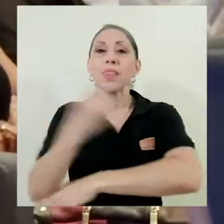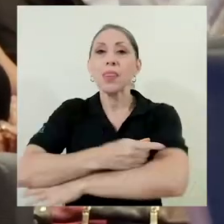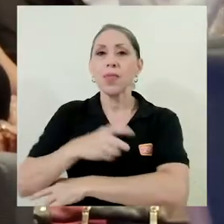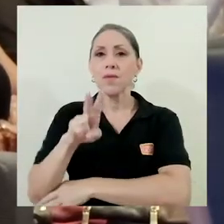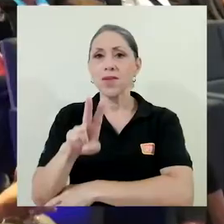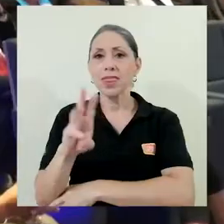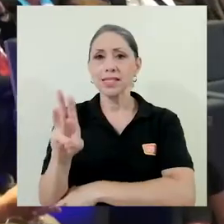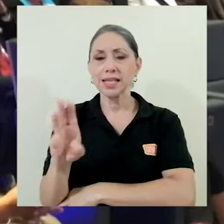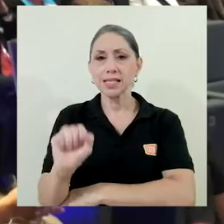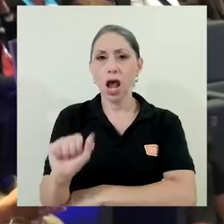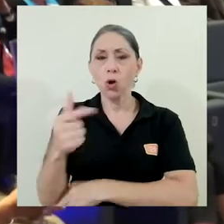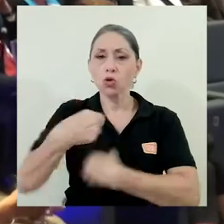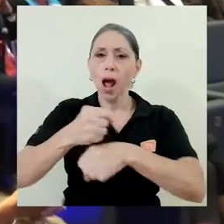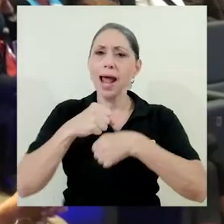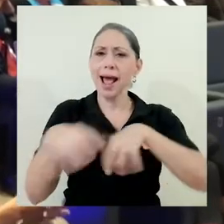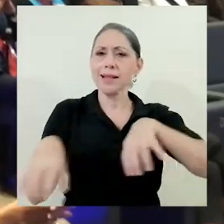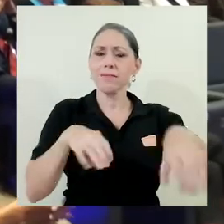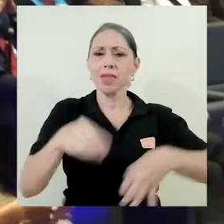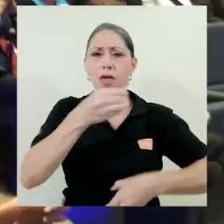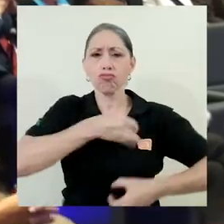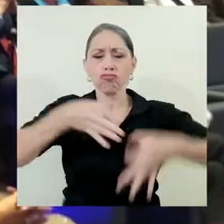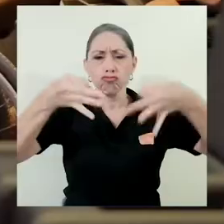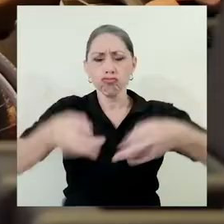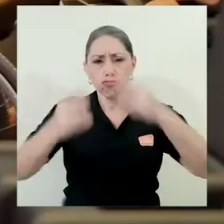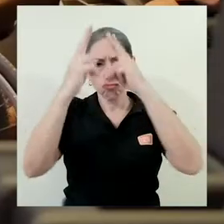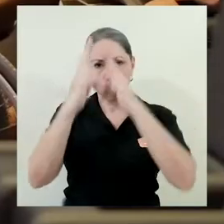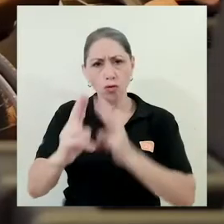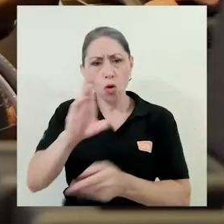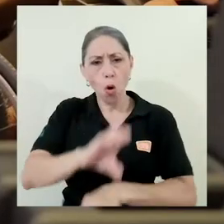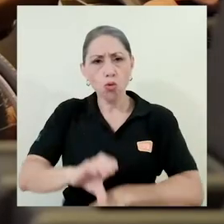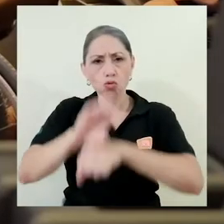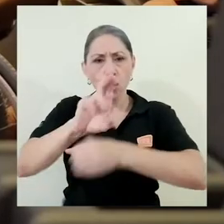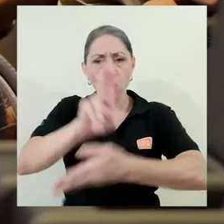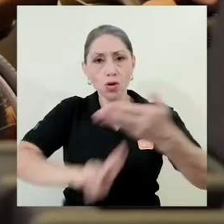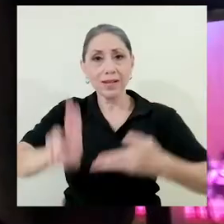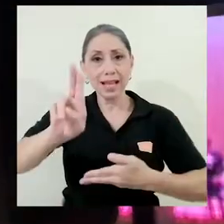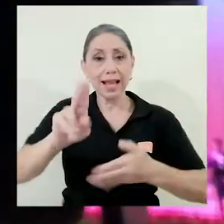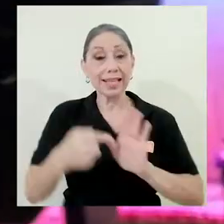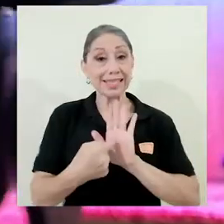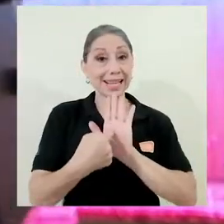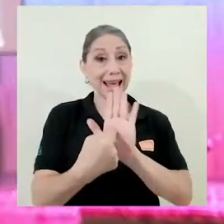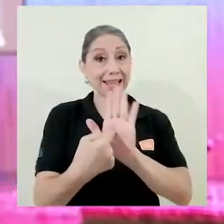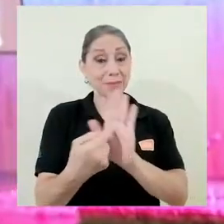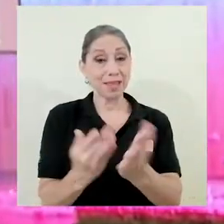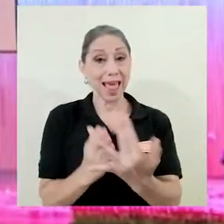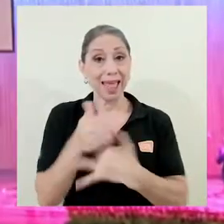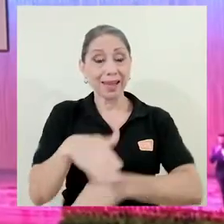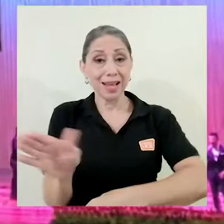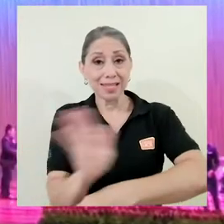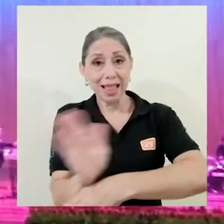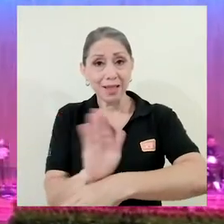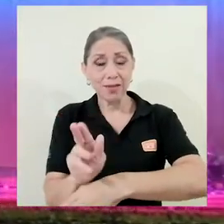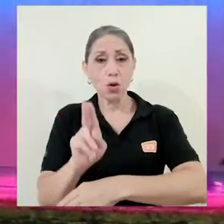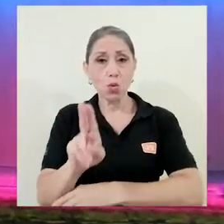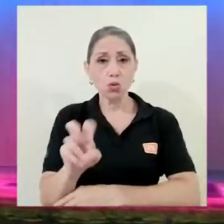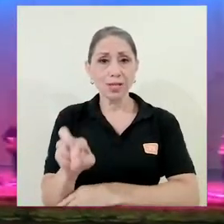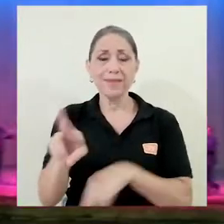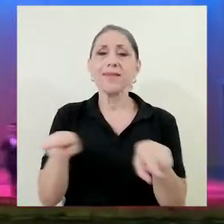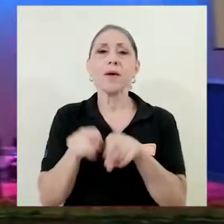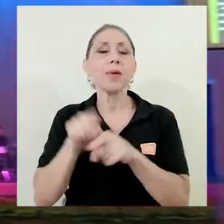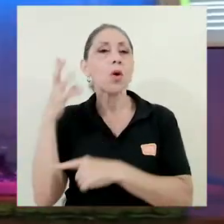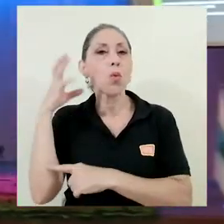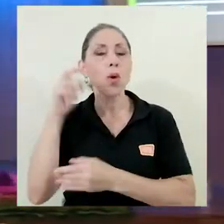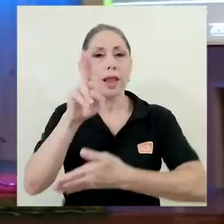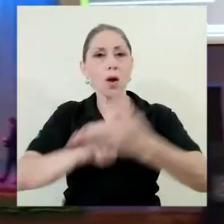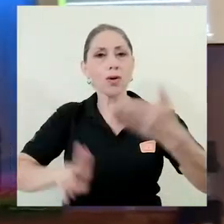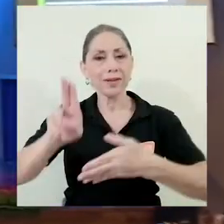se realizará la sesión solemne del Consejo Universitario, la cual será transmitida por el canal y las radioemisoras de